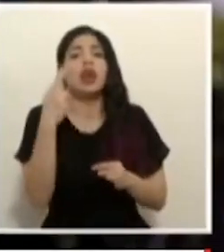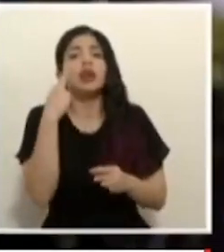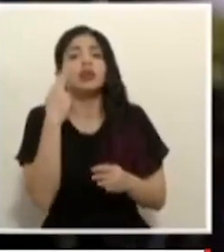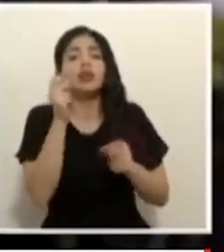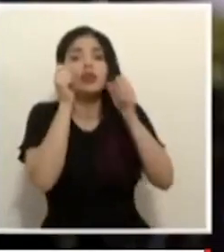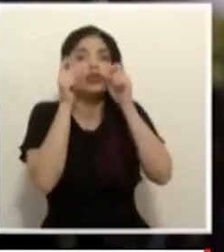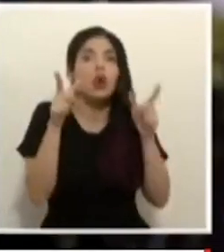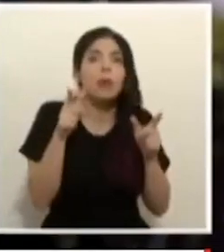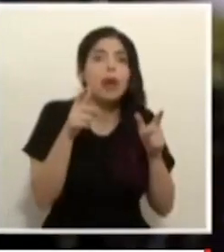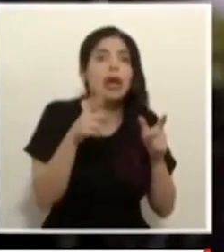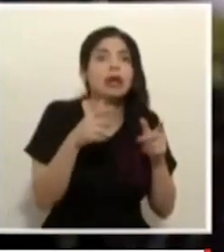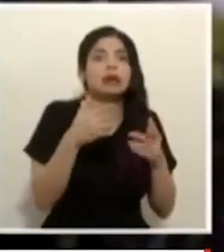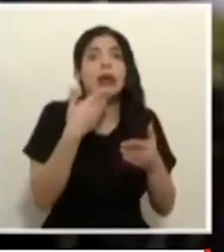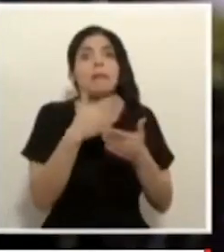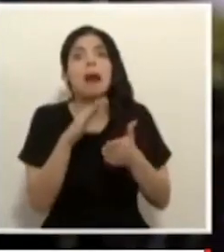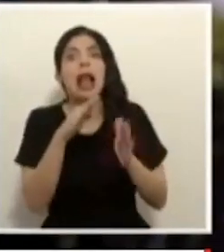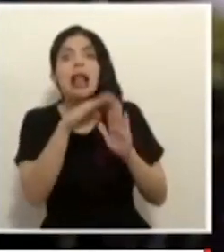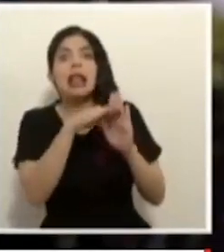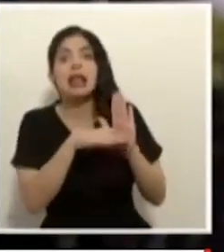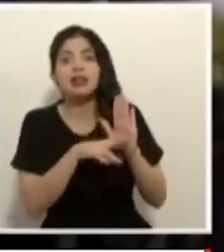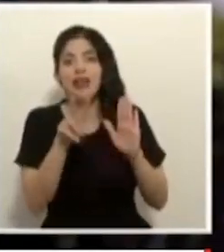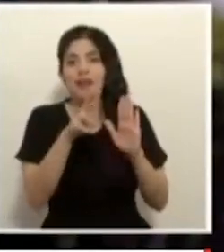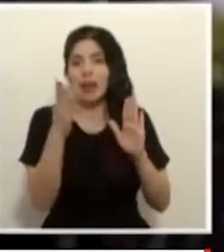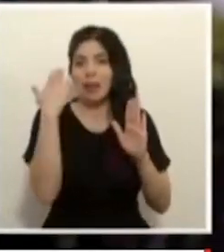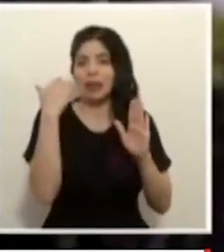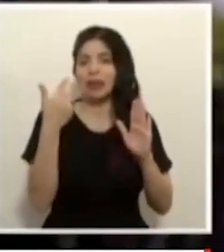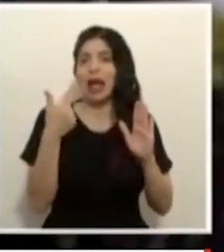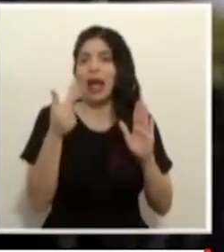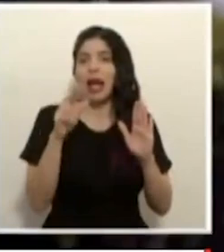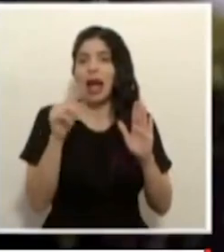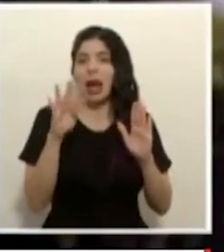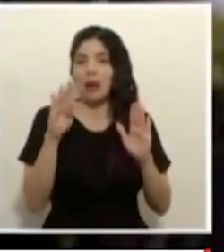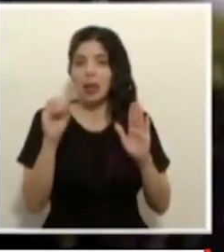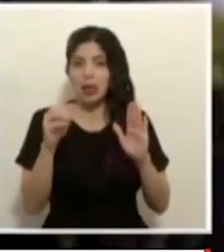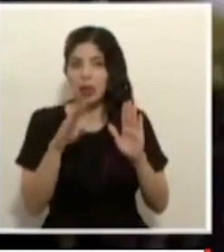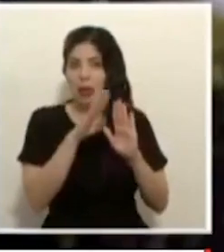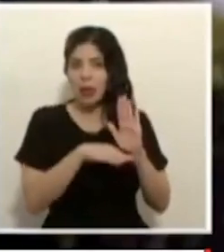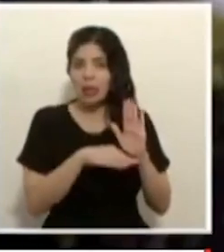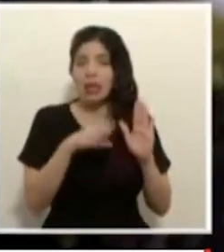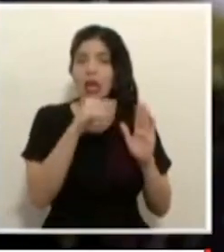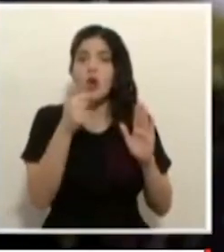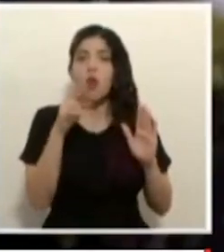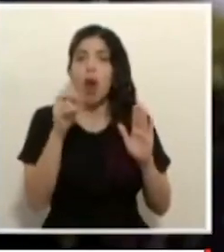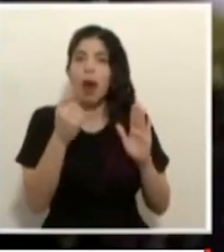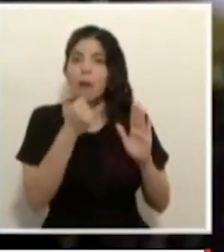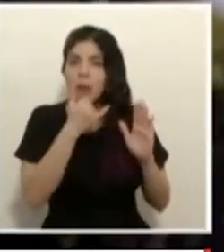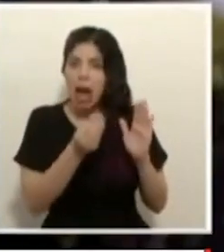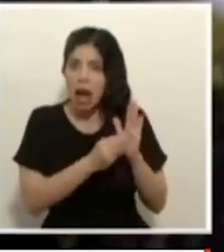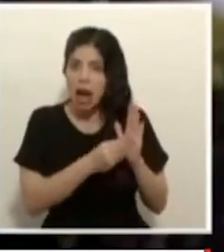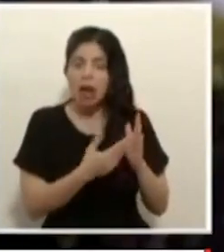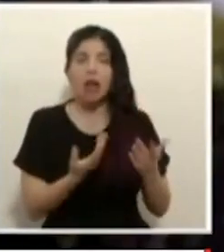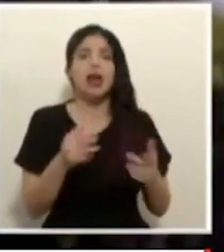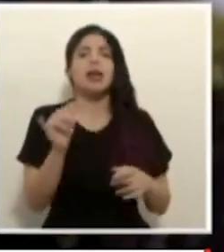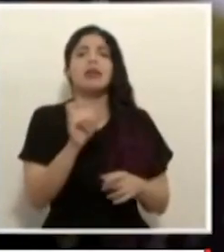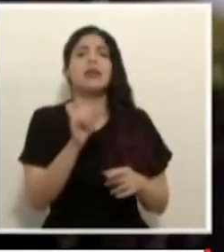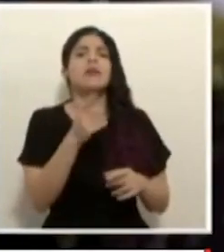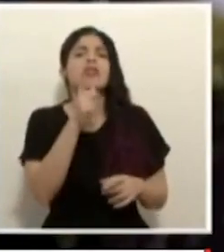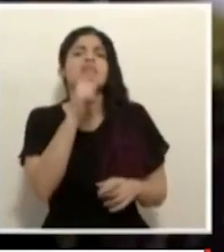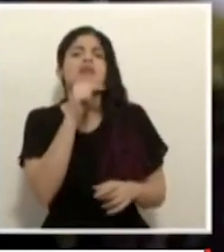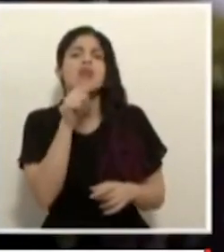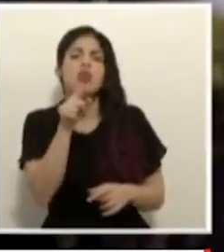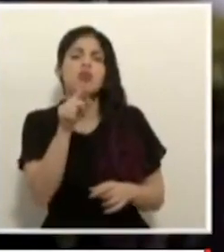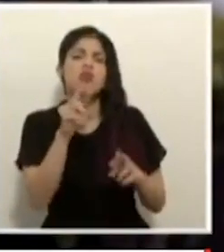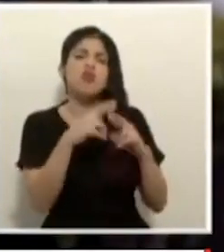sorpresa que estaba mala lista de cantones como ya pasó el viernes pasado con Garavito y el Huarco y si nos puede clarificar con quién se está reuniendo